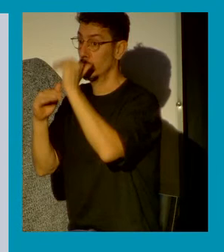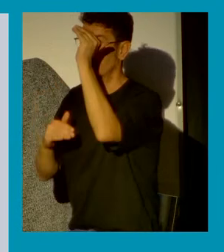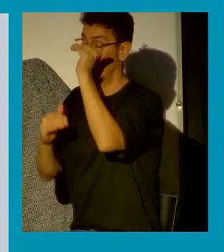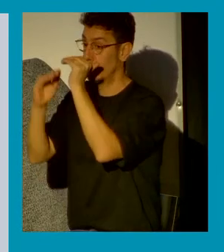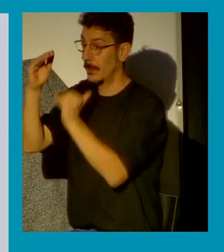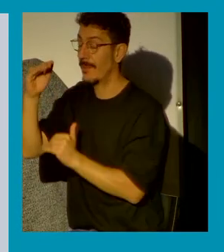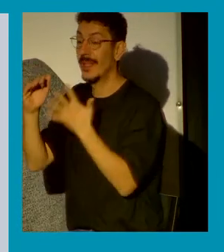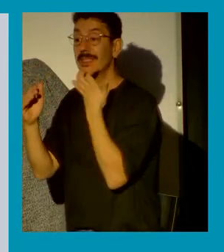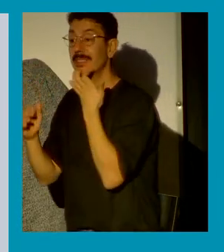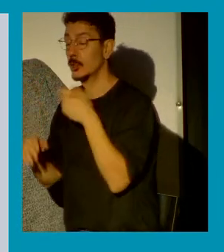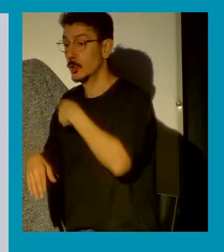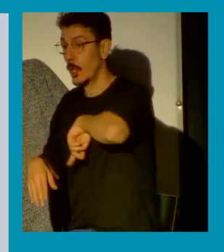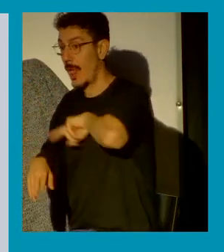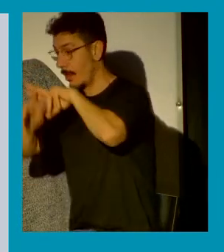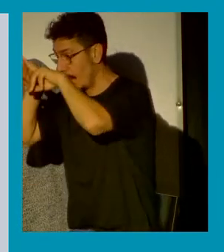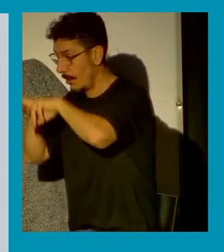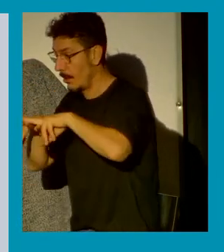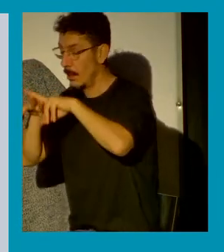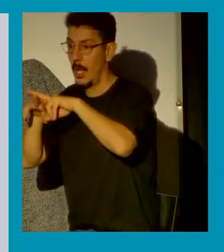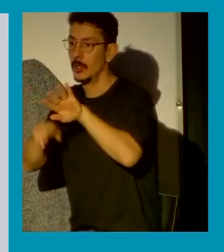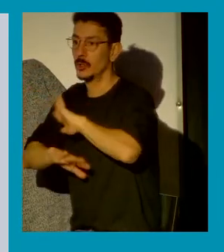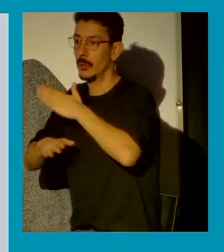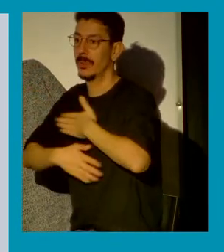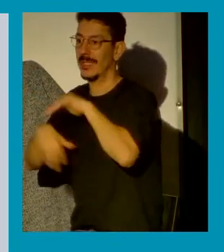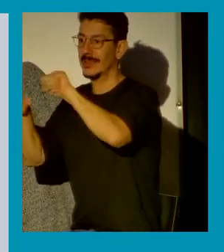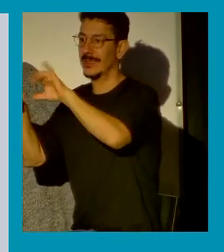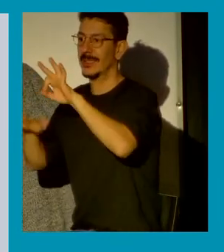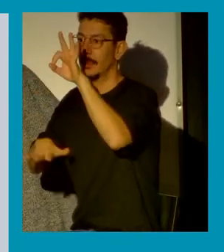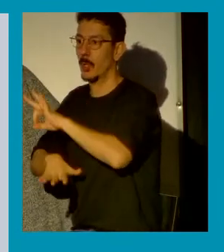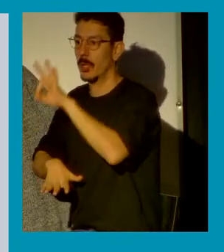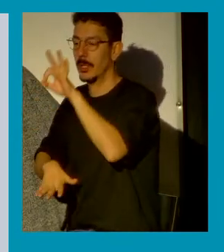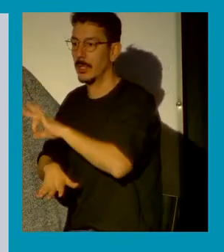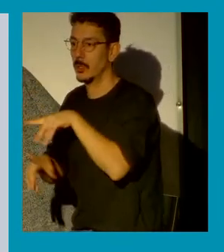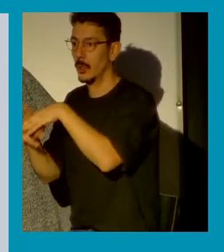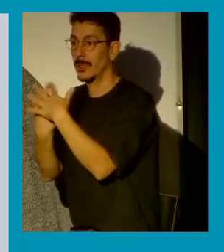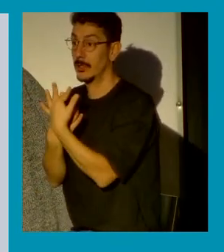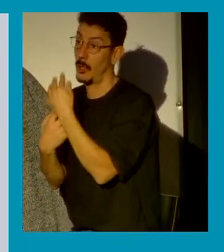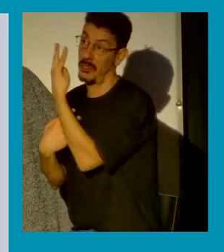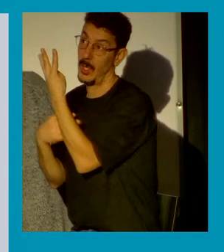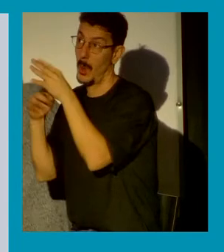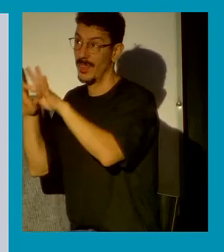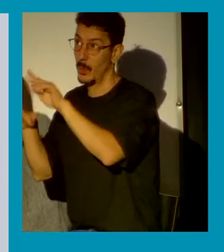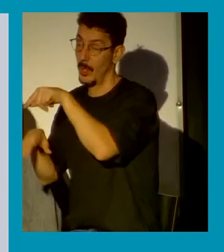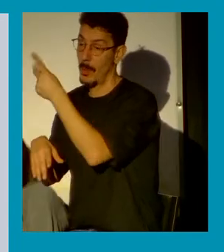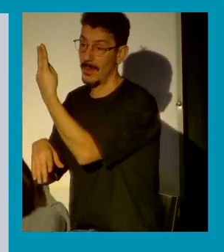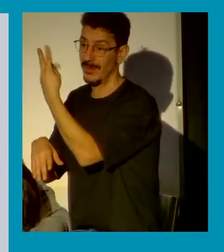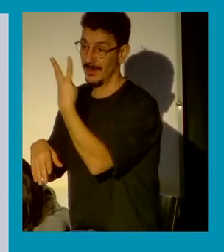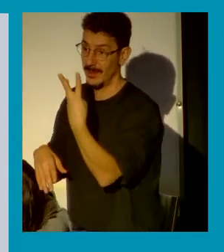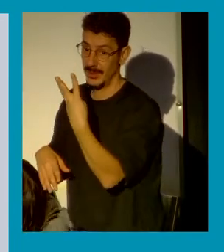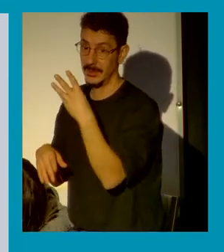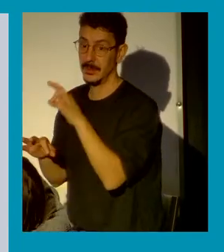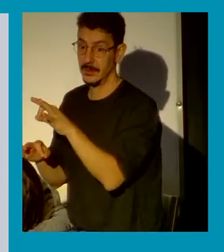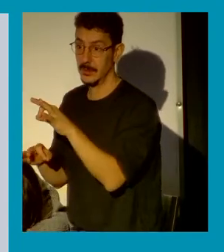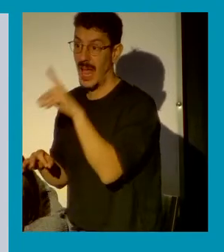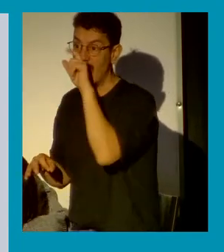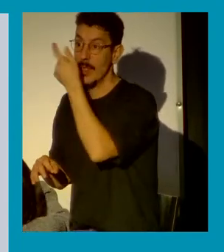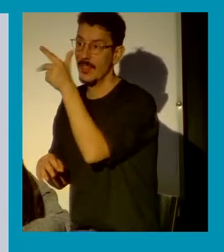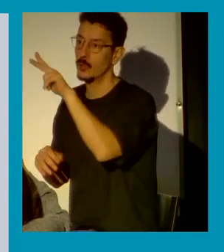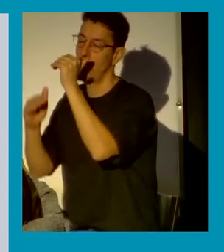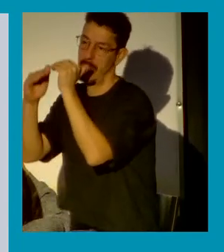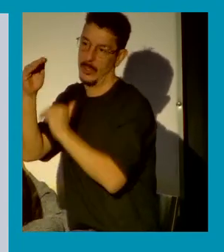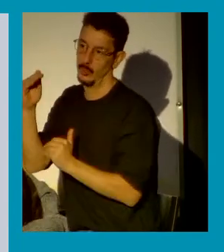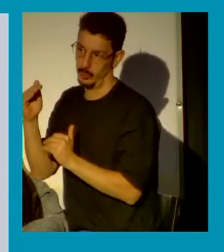sentencias de esas comunidades autónomas nos llevamos la sorpresa que el 60% de los casos 59,23 eran menores de edad